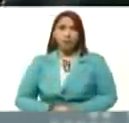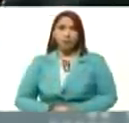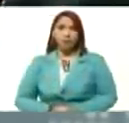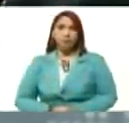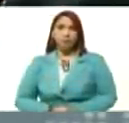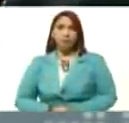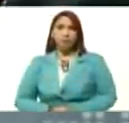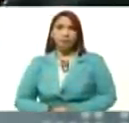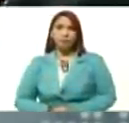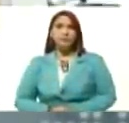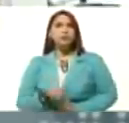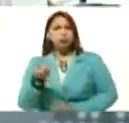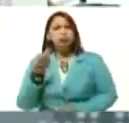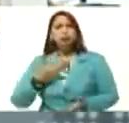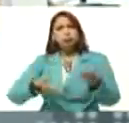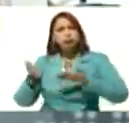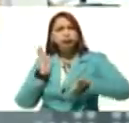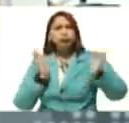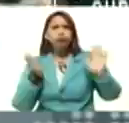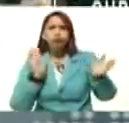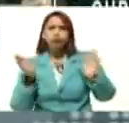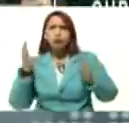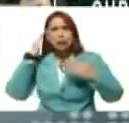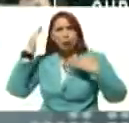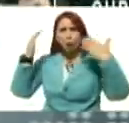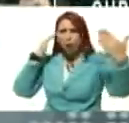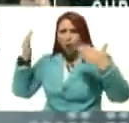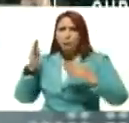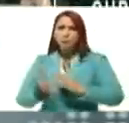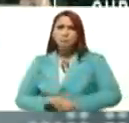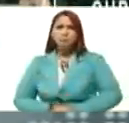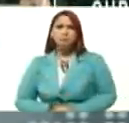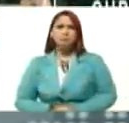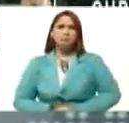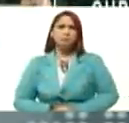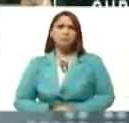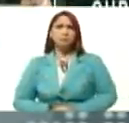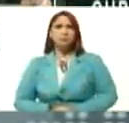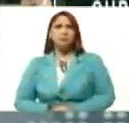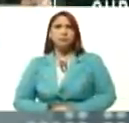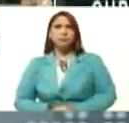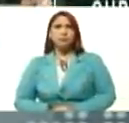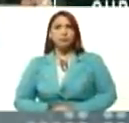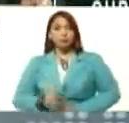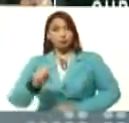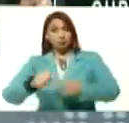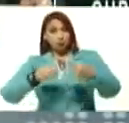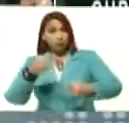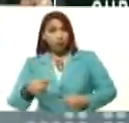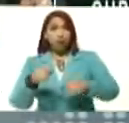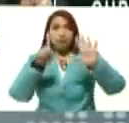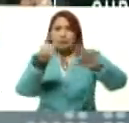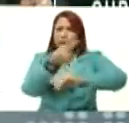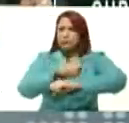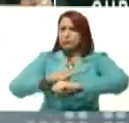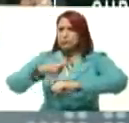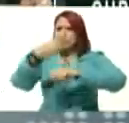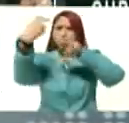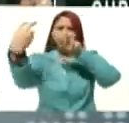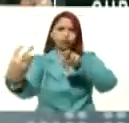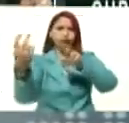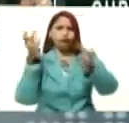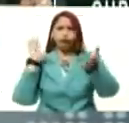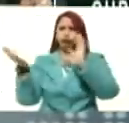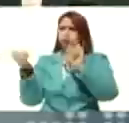Bueno, allí intercambiamos, saludamos, y luego estuvimos seis horas sentados ahí,